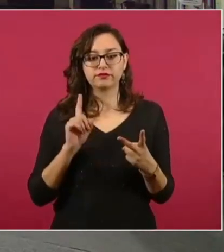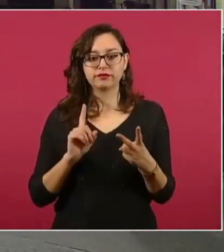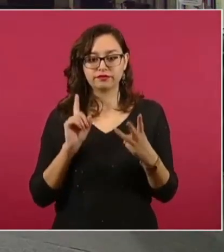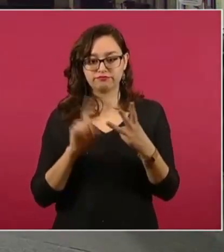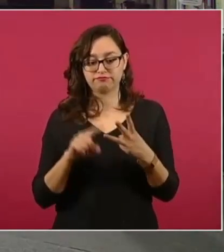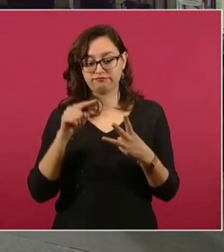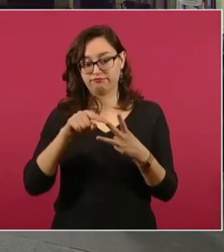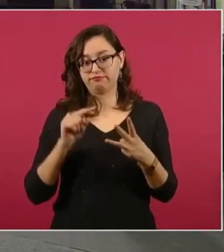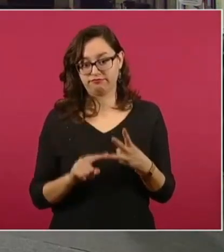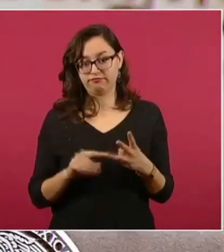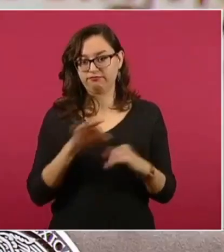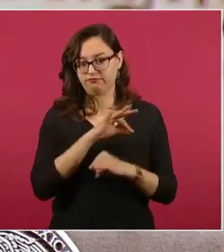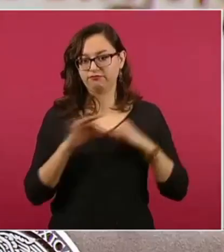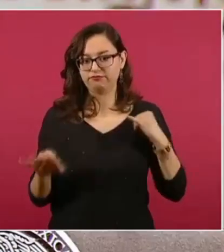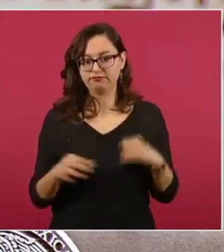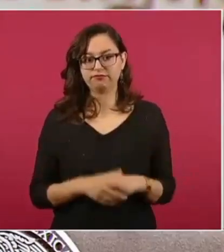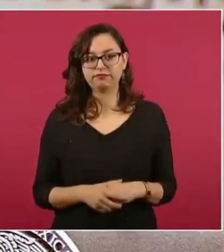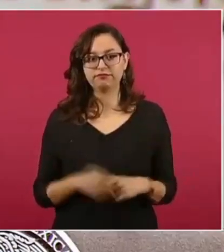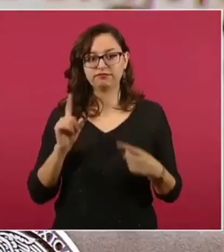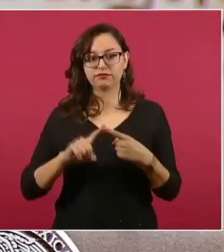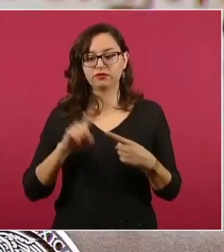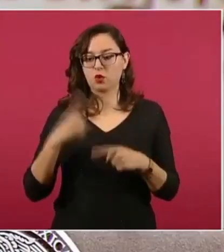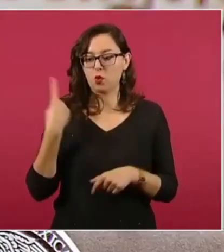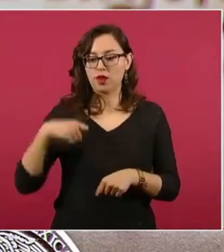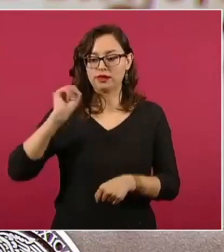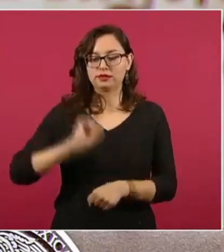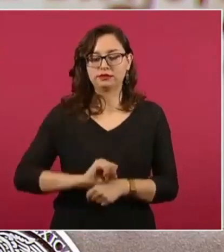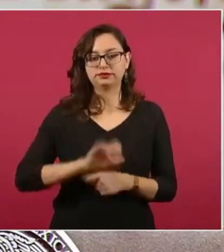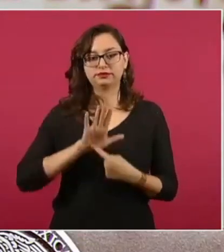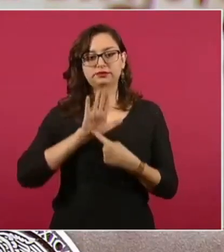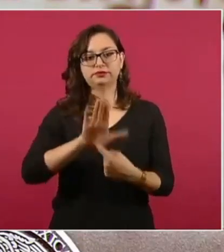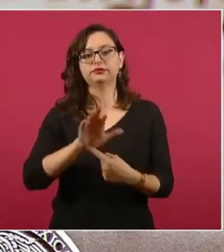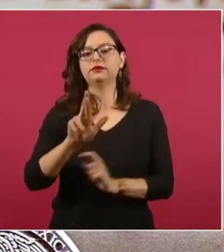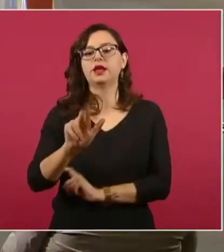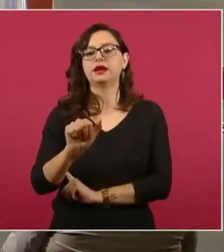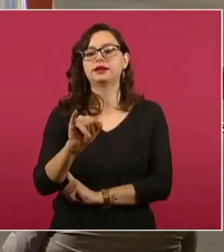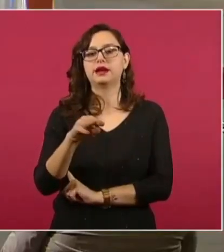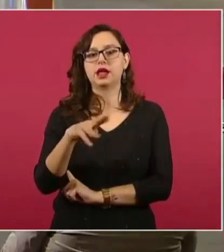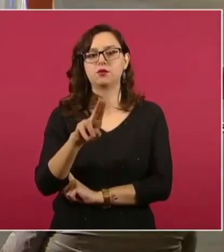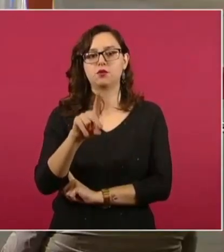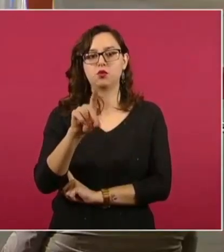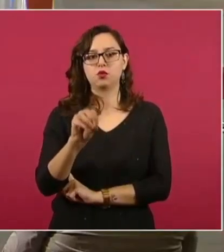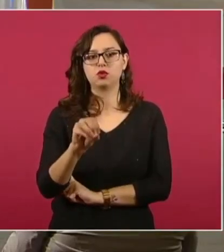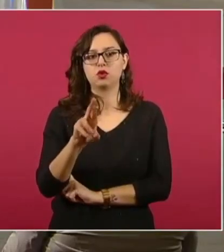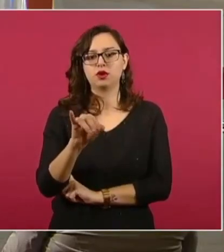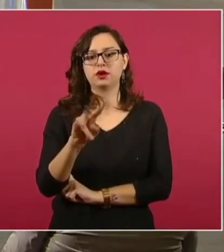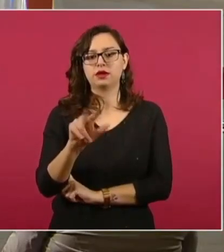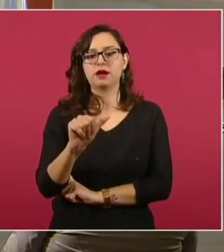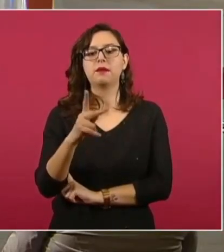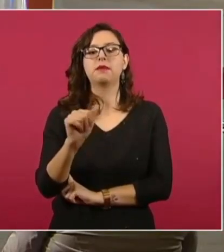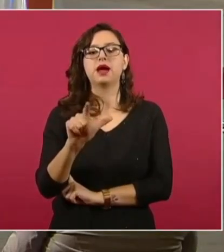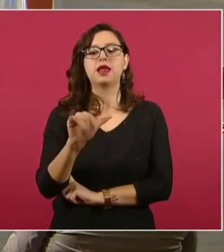cosas más. Primero tenemos la columna de la semana. Raimundo Riva Palacio, que se ha ganado a